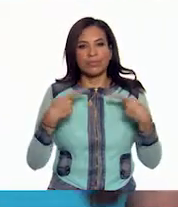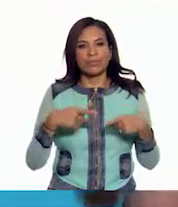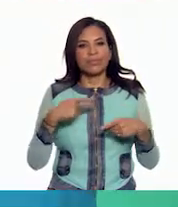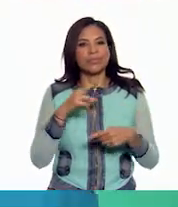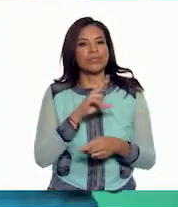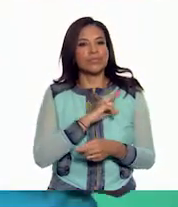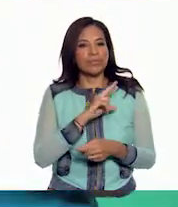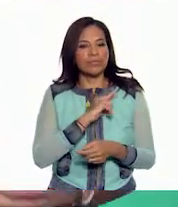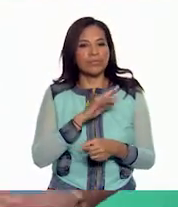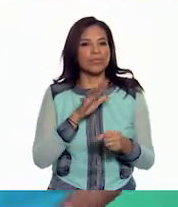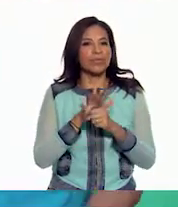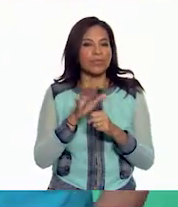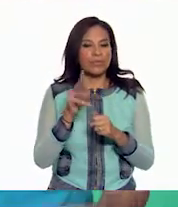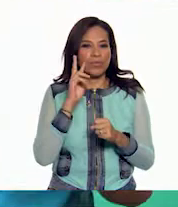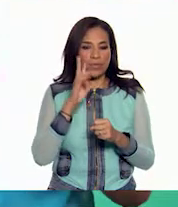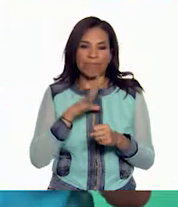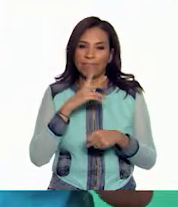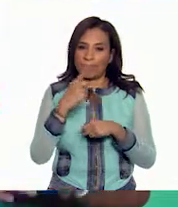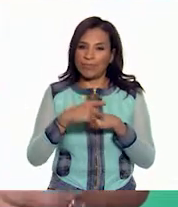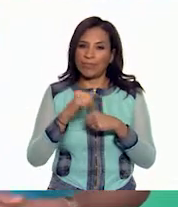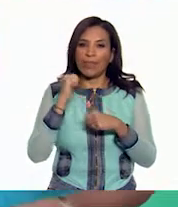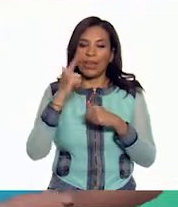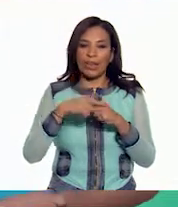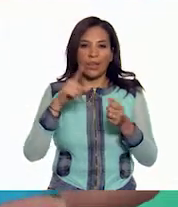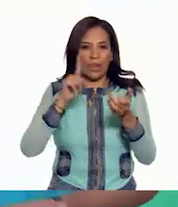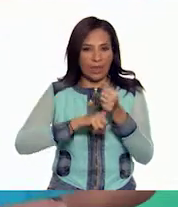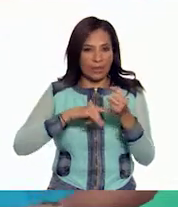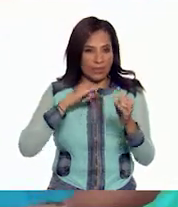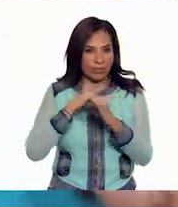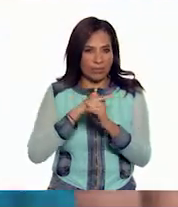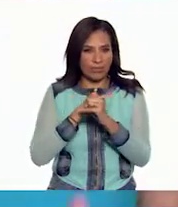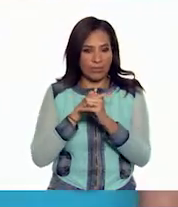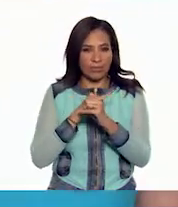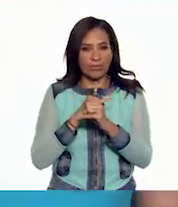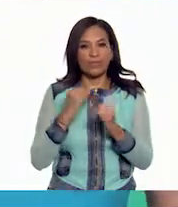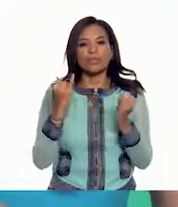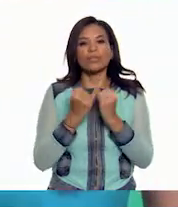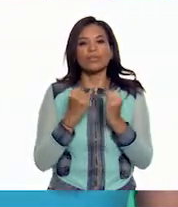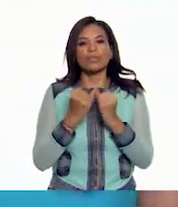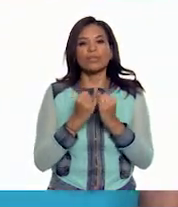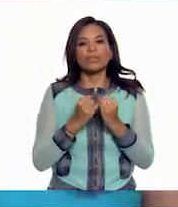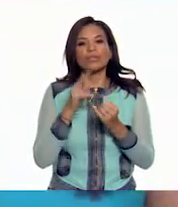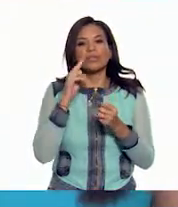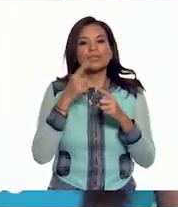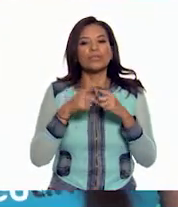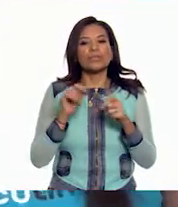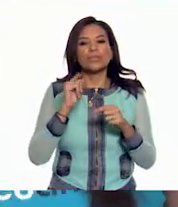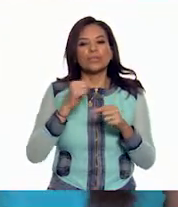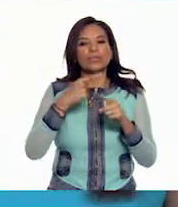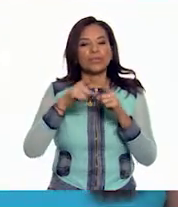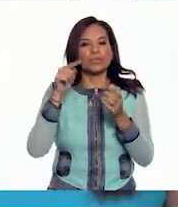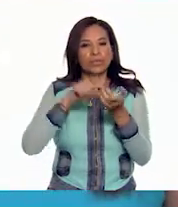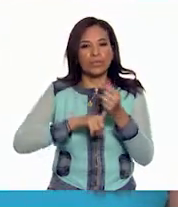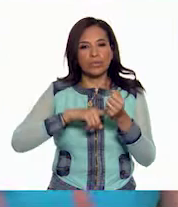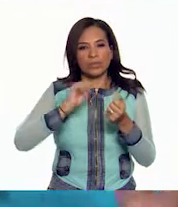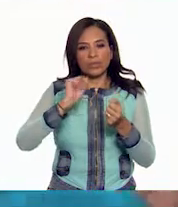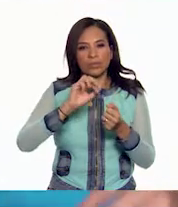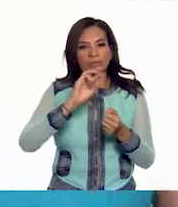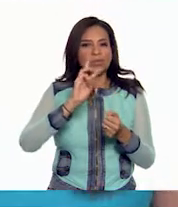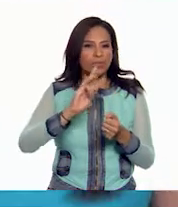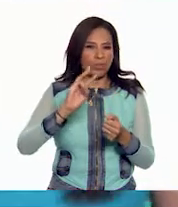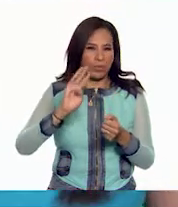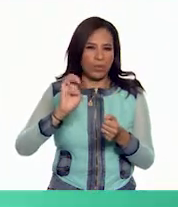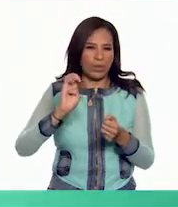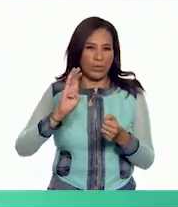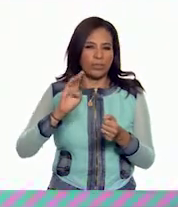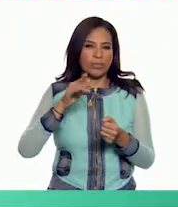privada, que puede ponernos en riesgo cuando navegamos por Internet. Además, distinguieron qué sitios en la web son seguros y